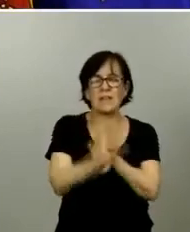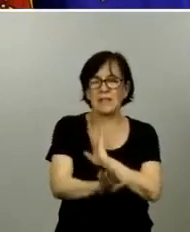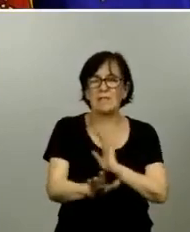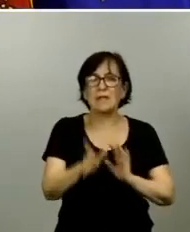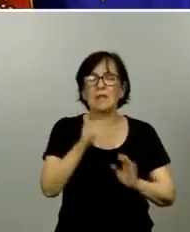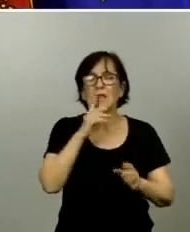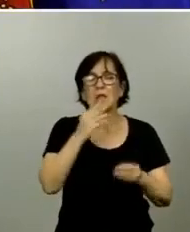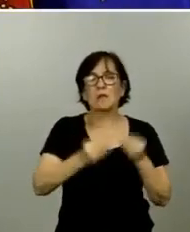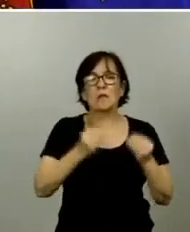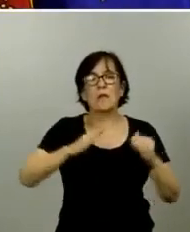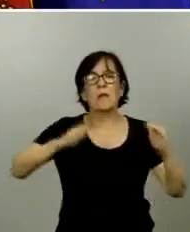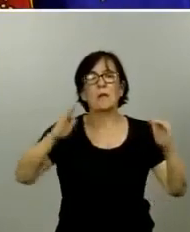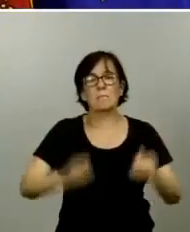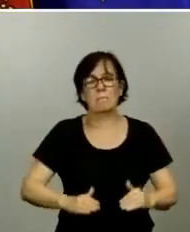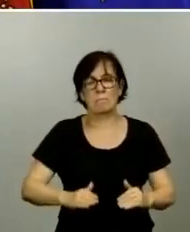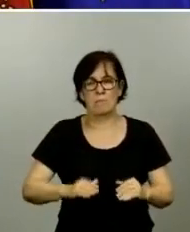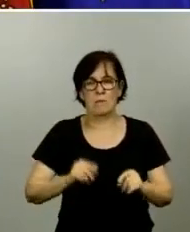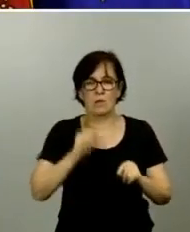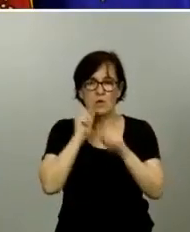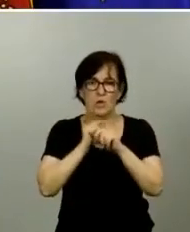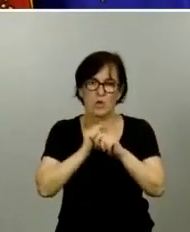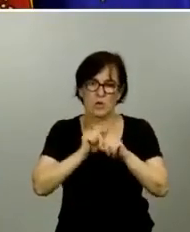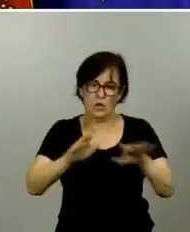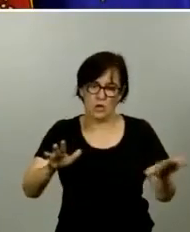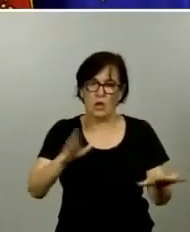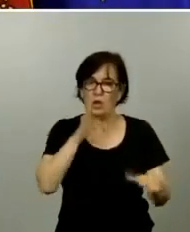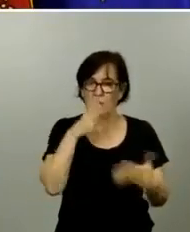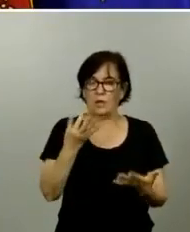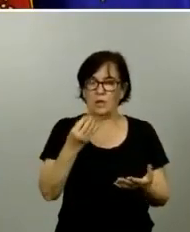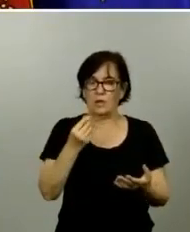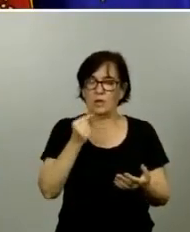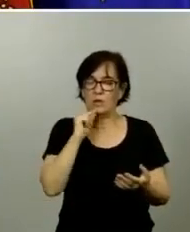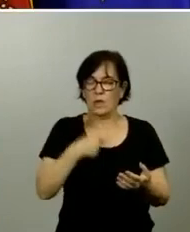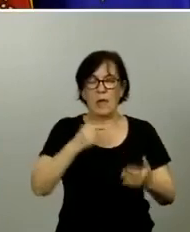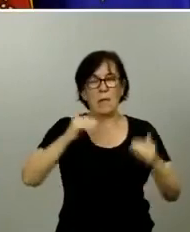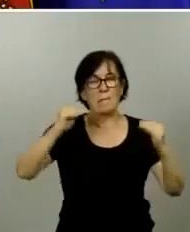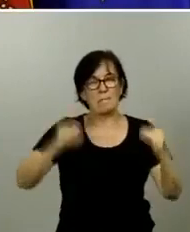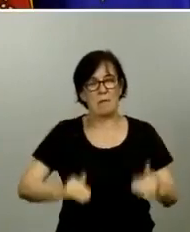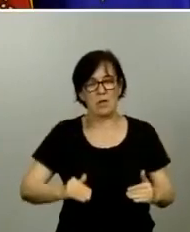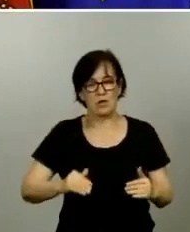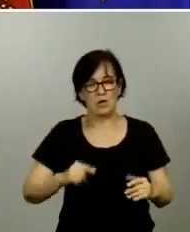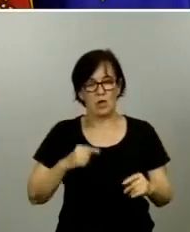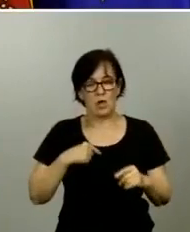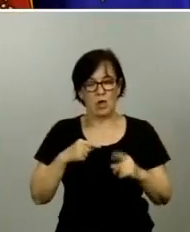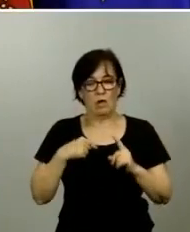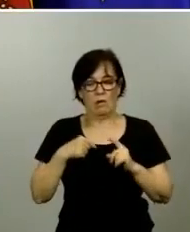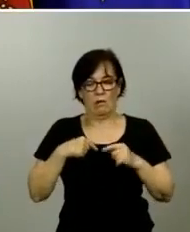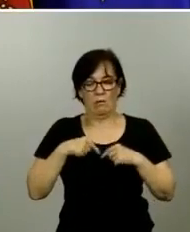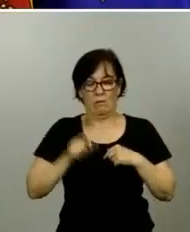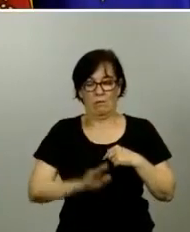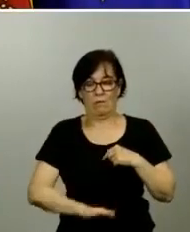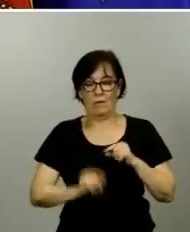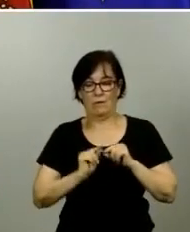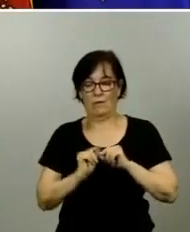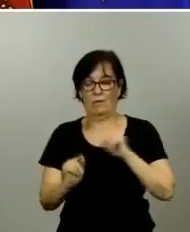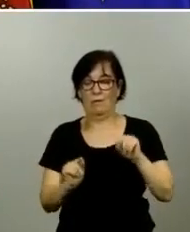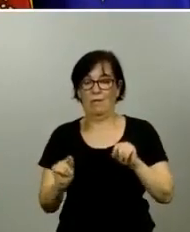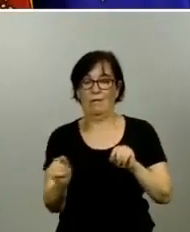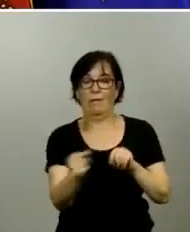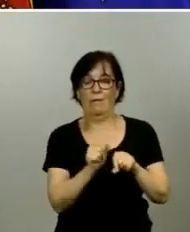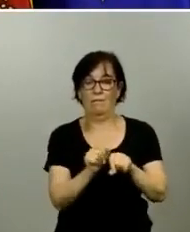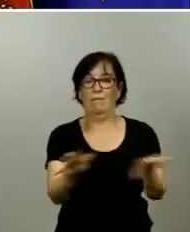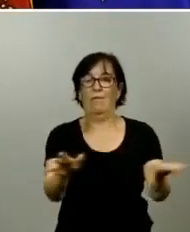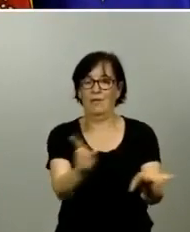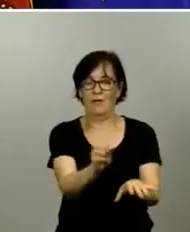una menor carga viral una menor carga viral implica que probablemente hay menos capacidad de transmisión pero la transmisión no solamente depende de los